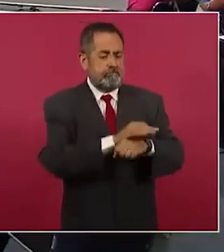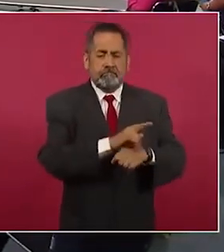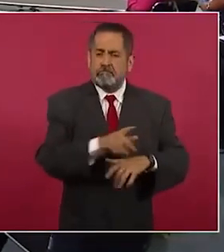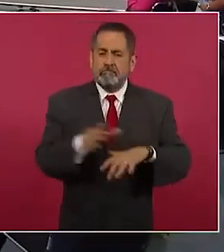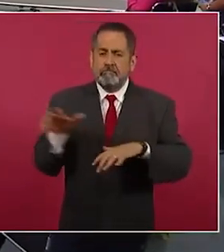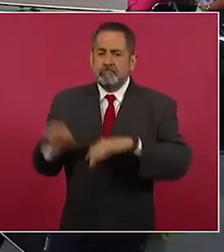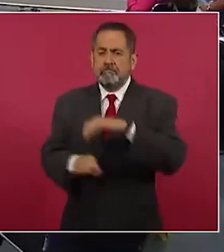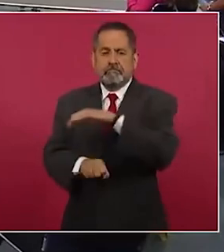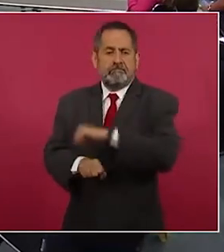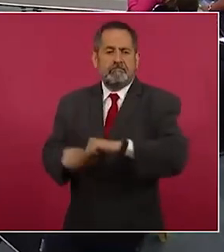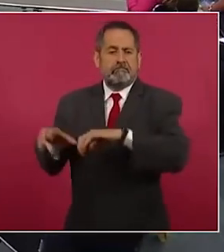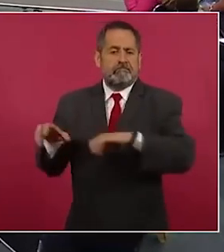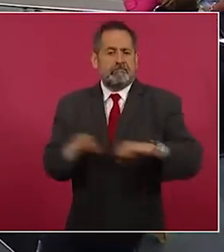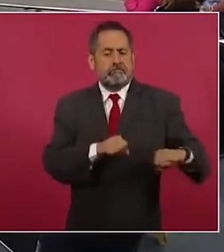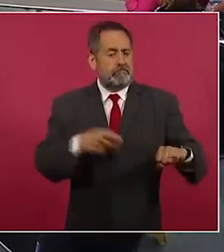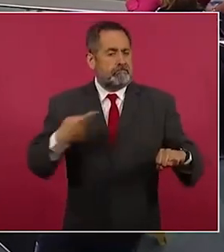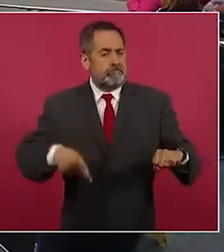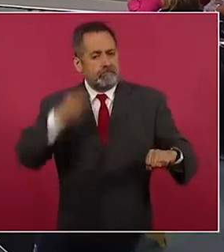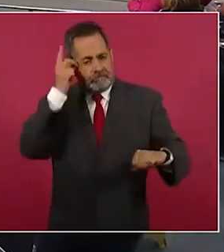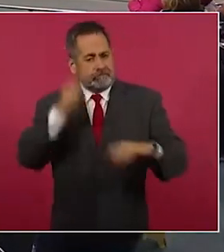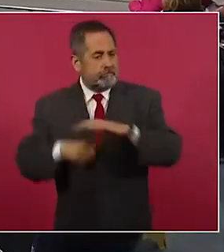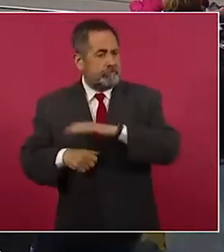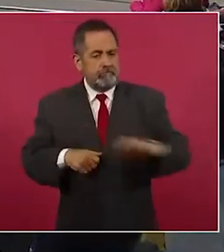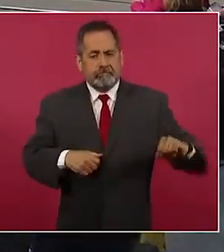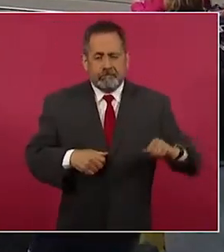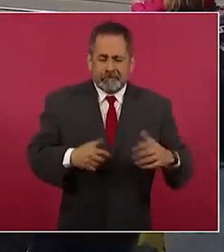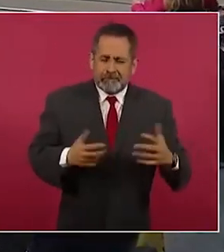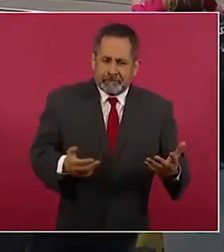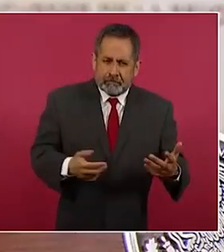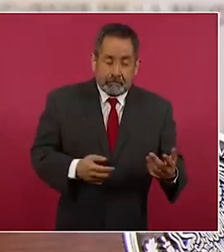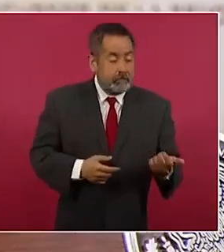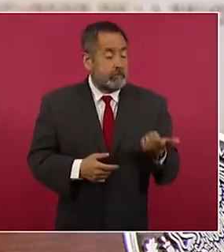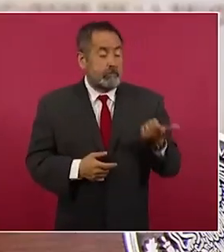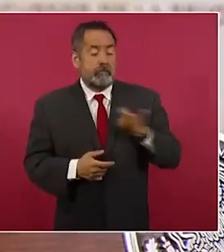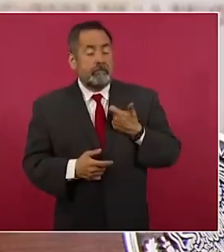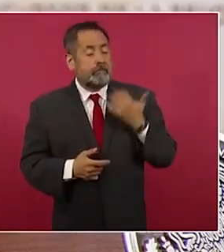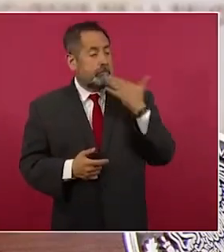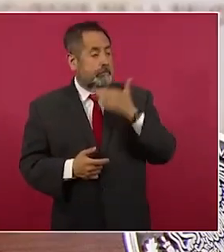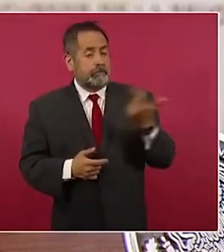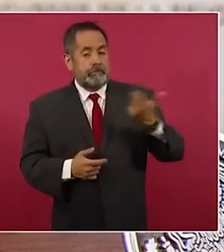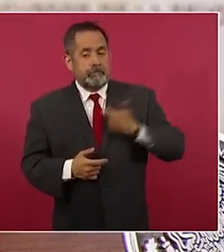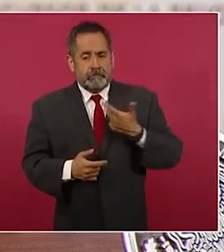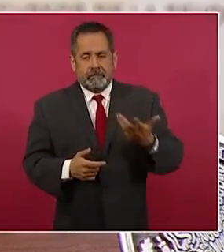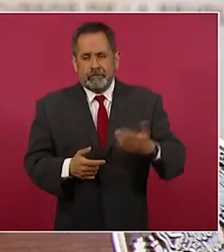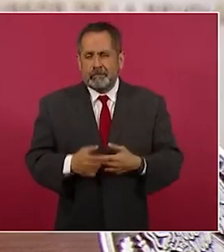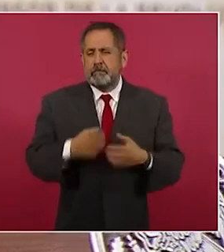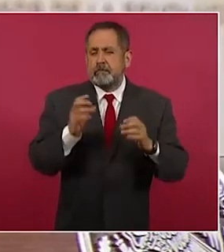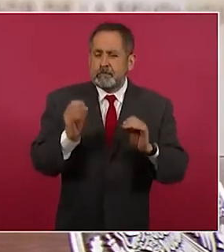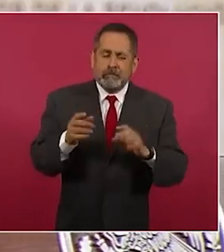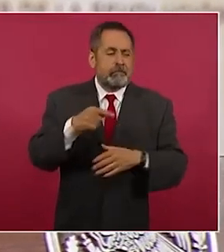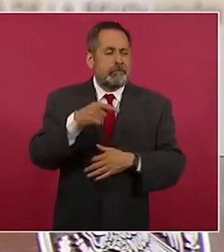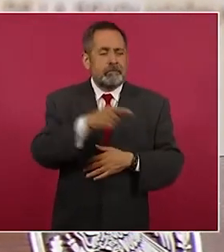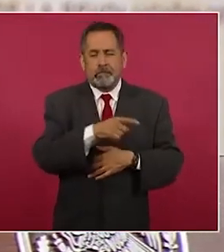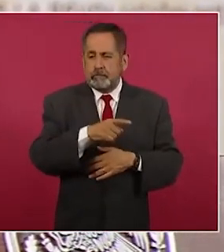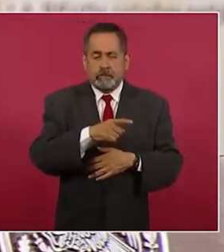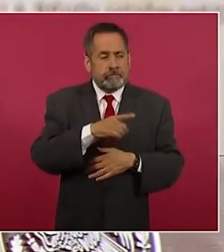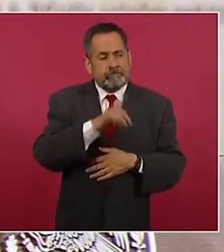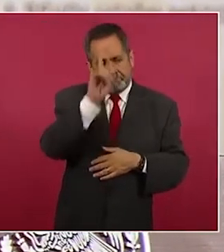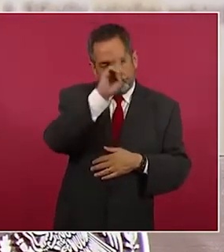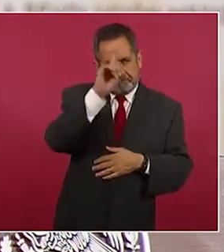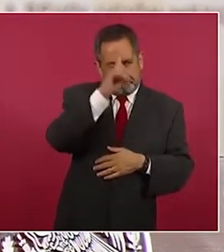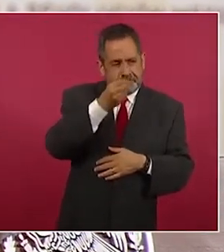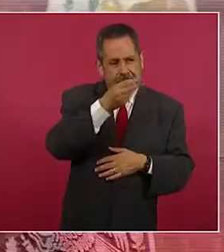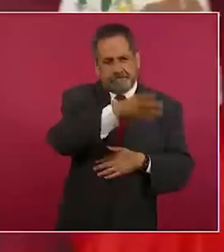bienes nacionales y les pagaban muy bien o eran los asesores de las